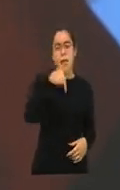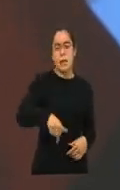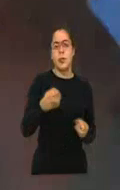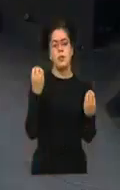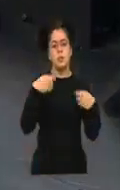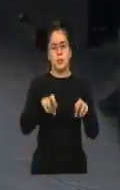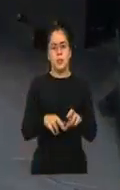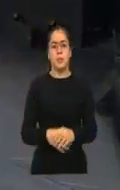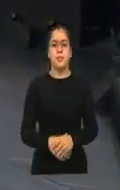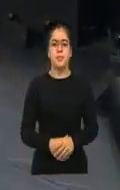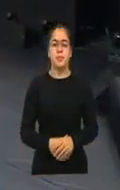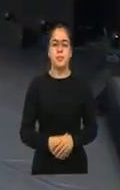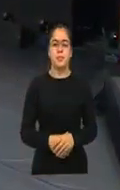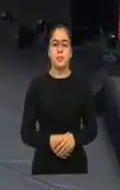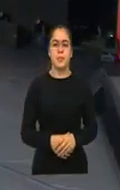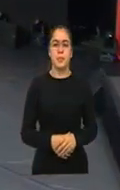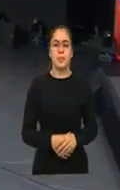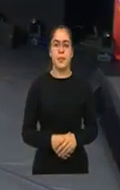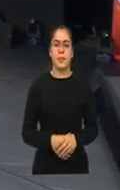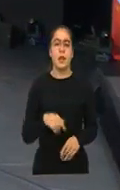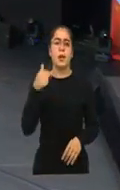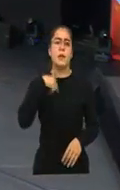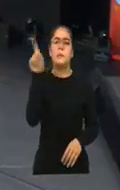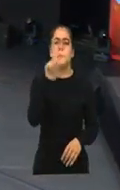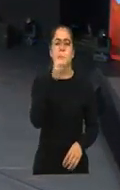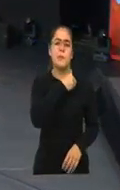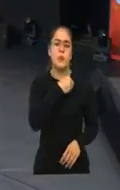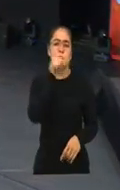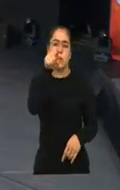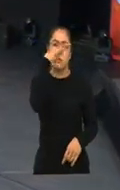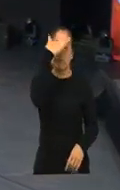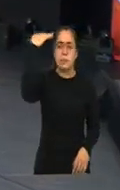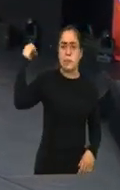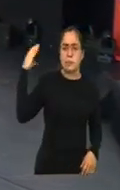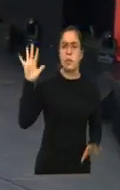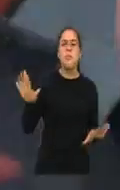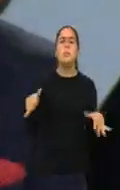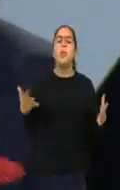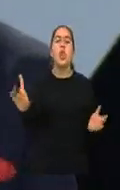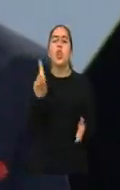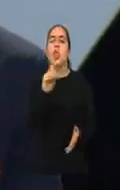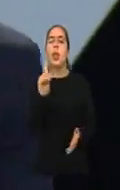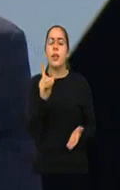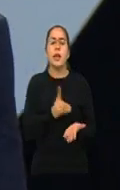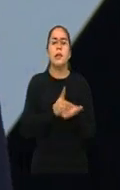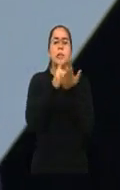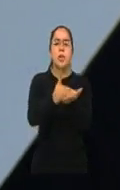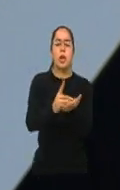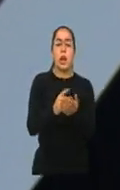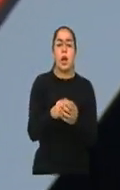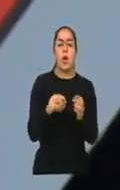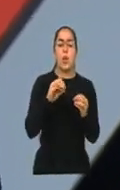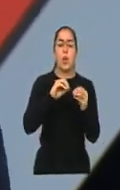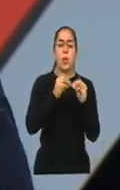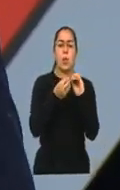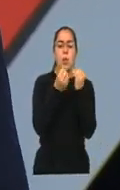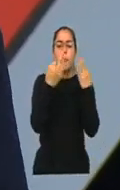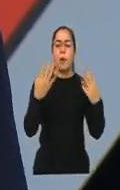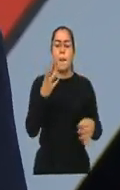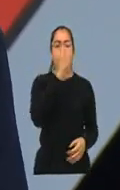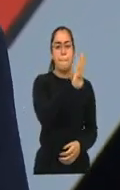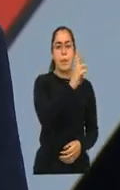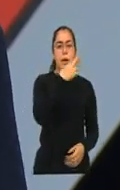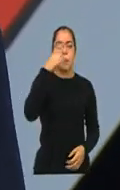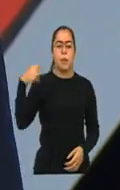y ese corazón late. Sí, mire, yo no quiero que se olviden de algo muy importante, ¿a dónde hay que donar? A la cuenta 999 de Banrural, también está la